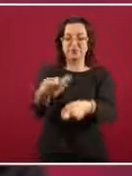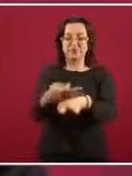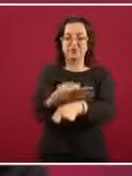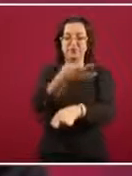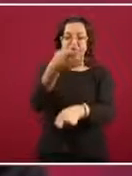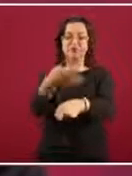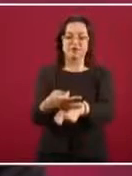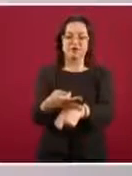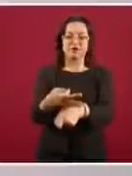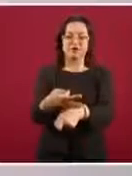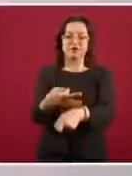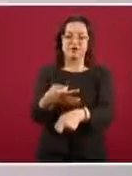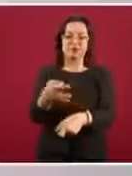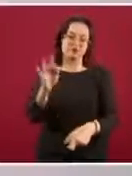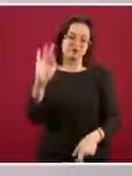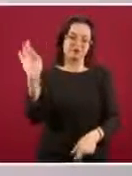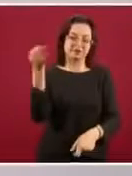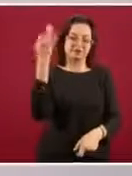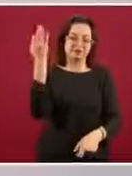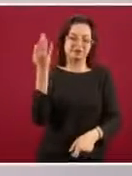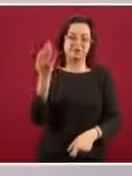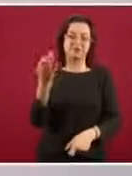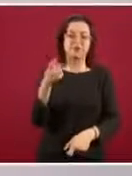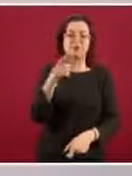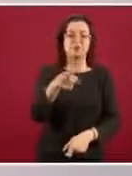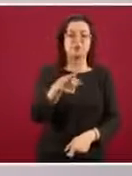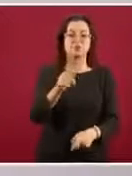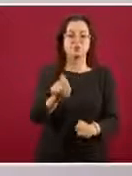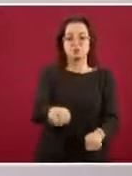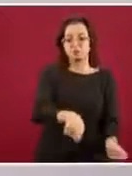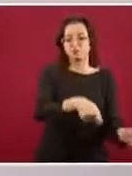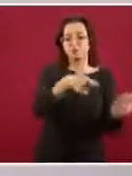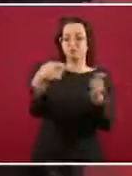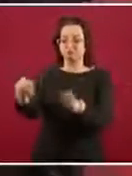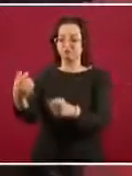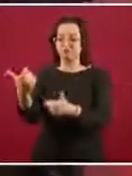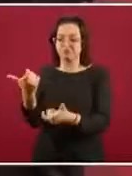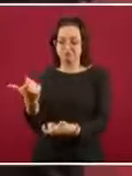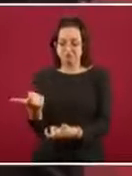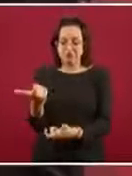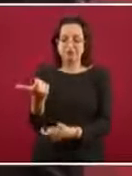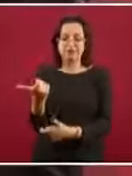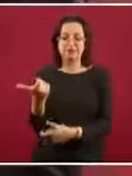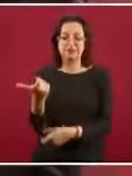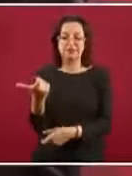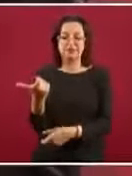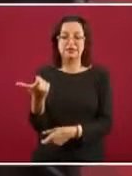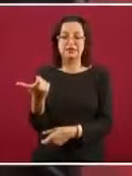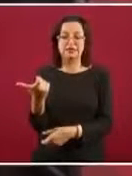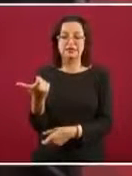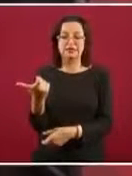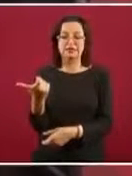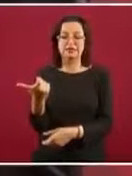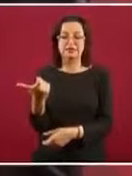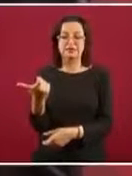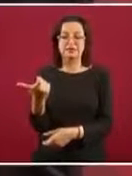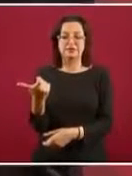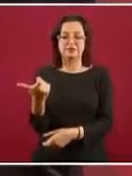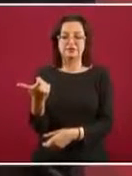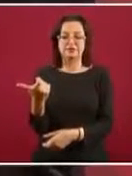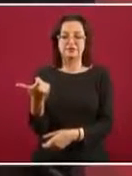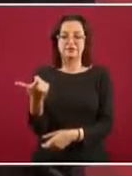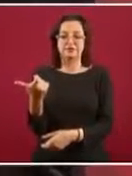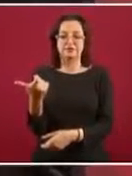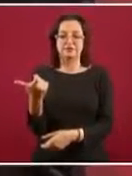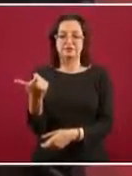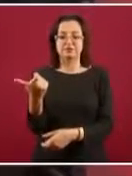de la federación y que la tesorera de la federación tenga hecho,